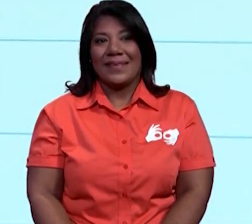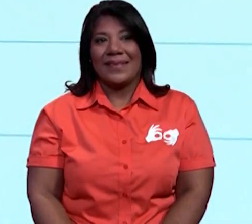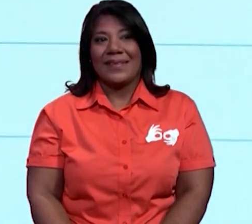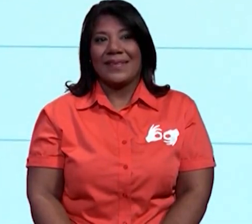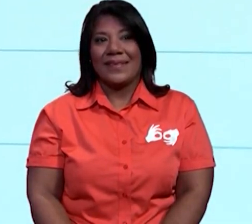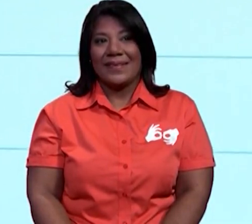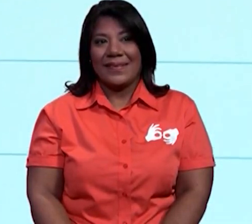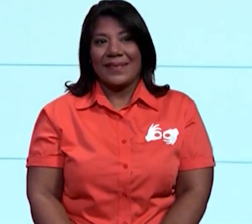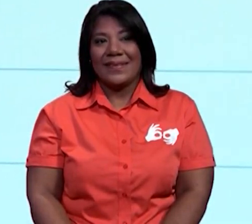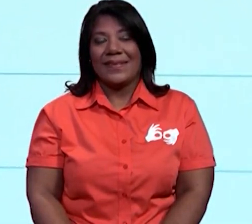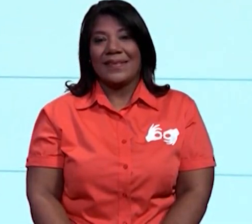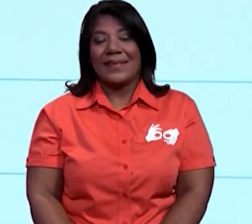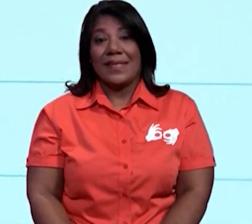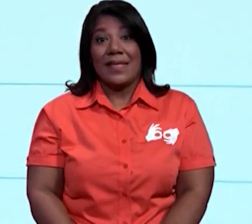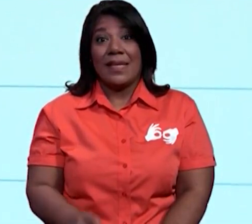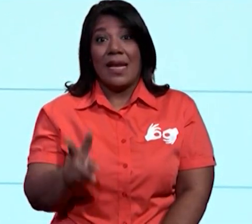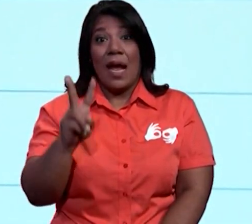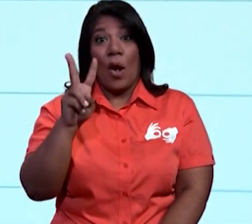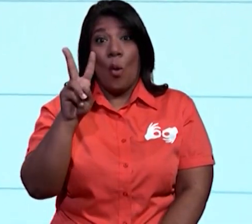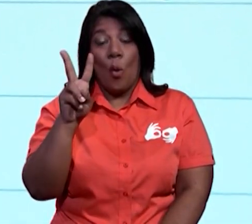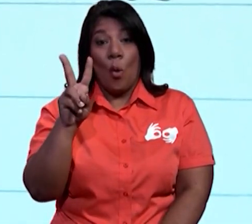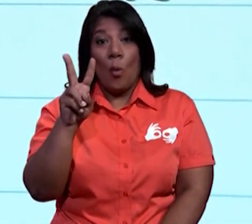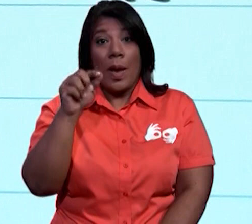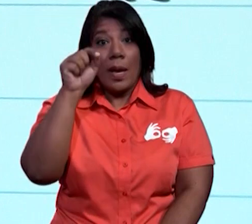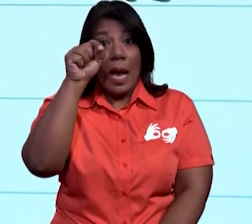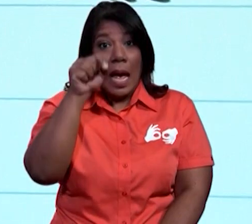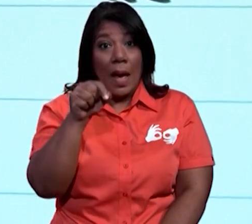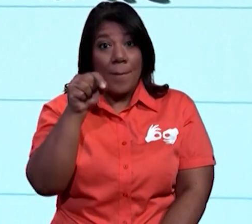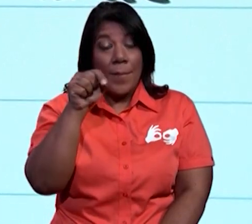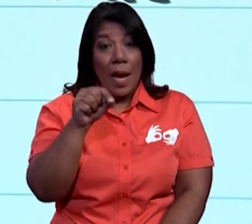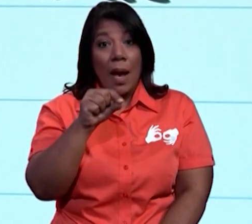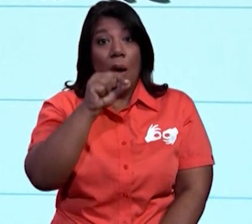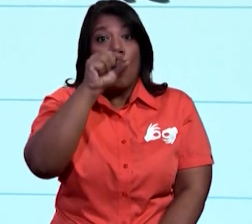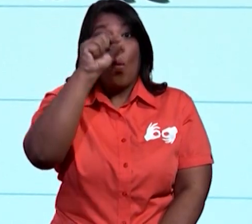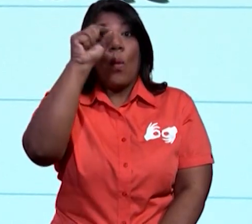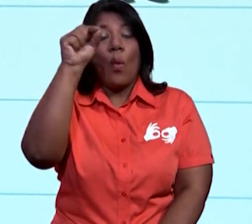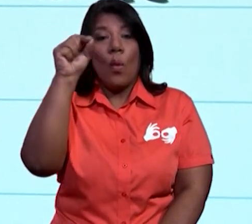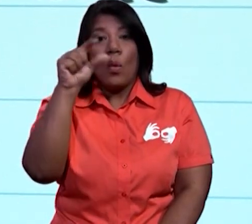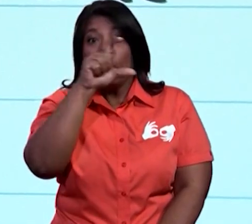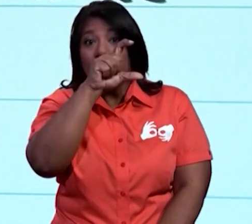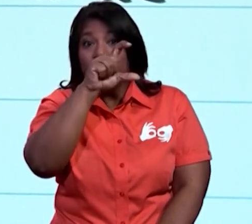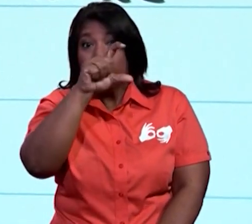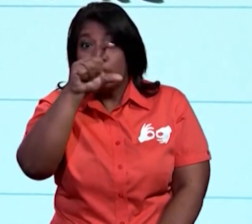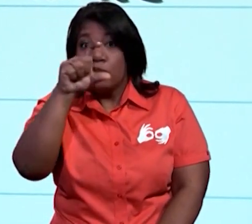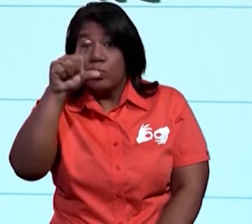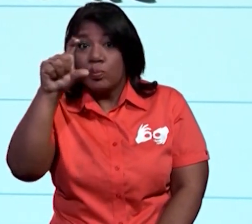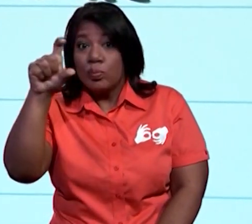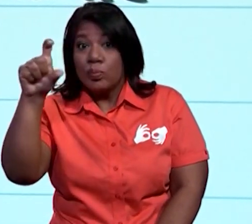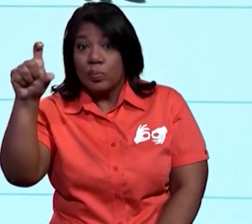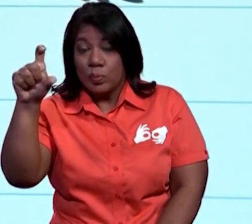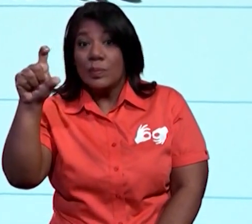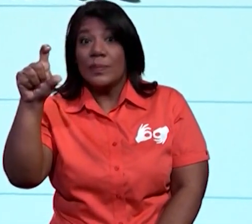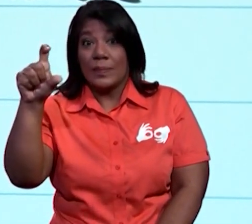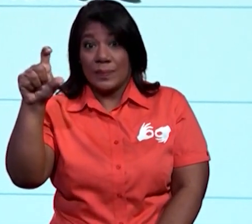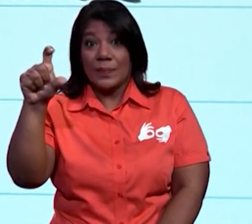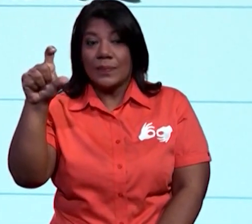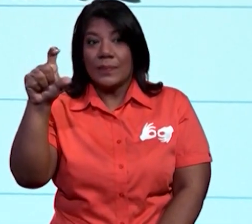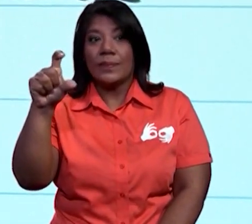Hacemos una curvita desde abajo siempre usando el renglón, ¿verdad?